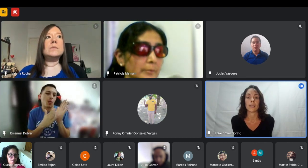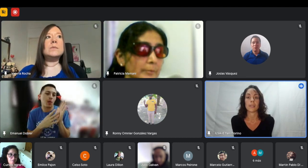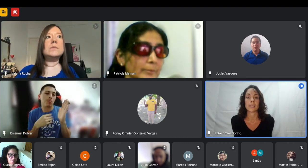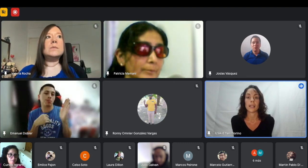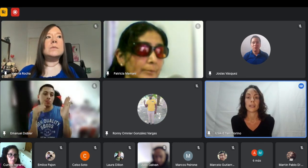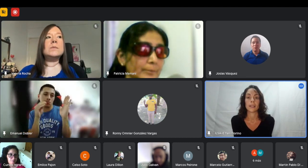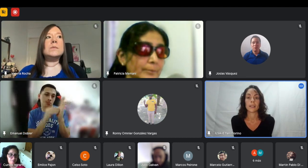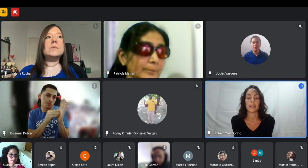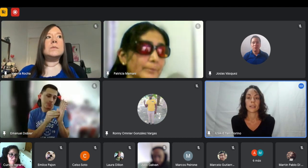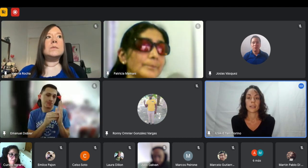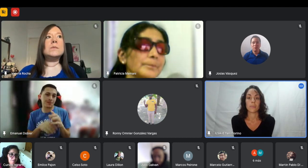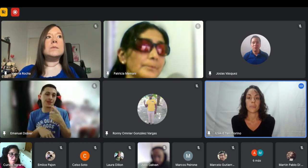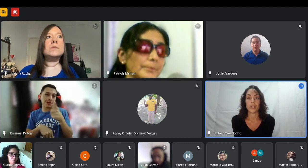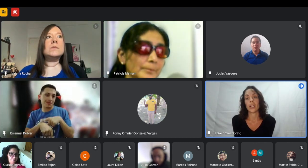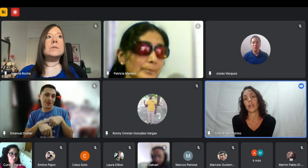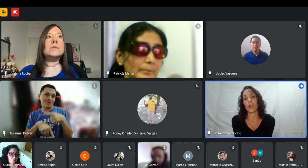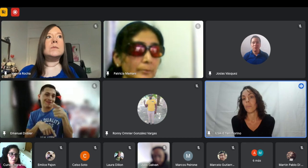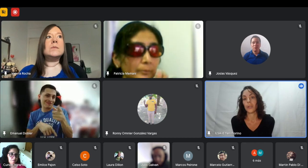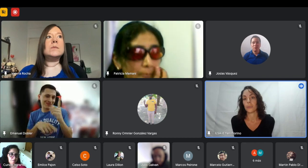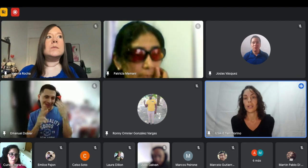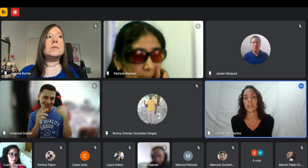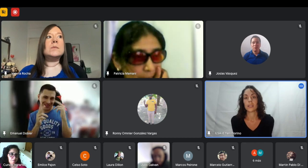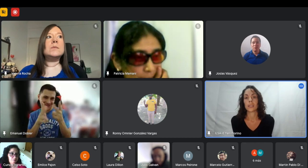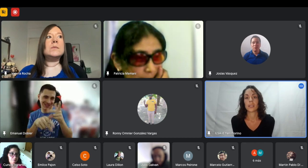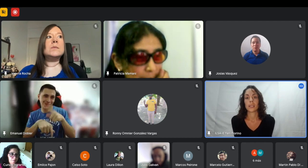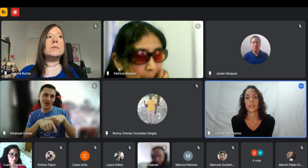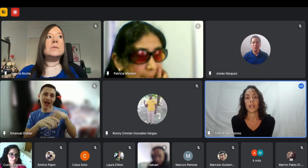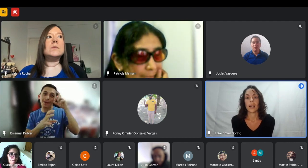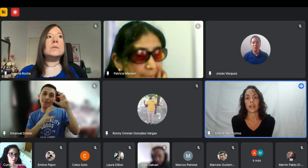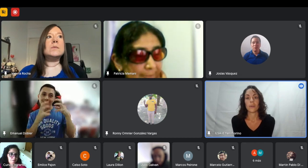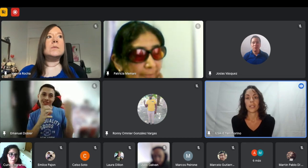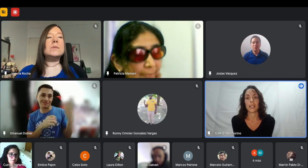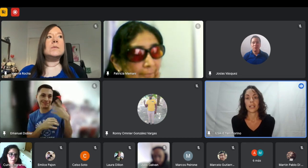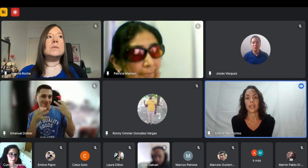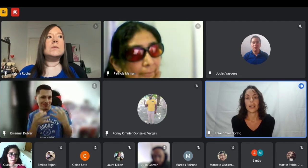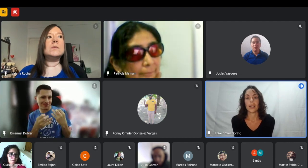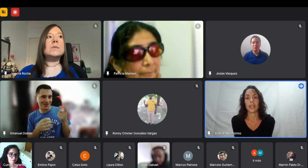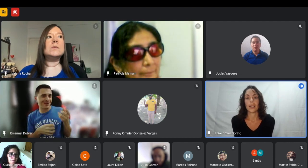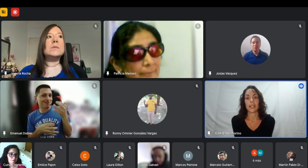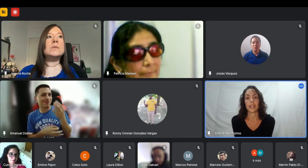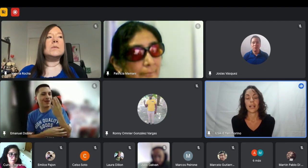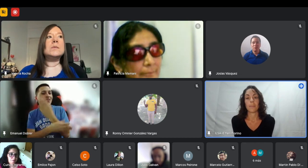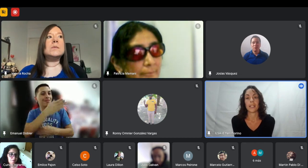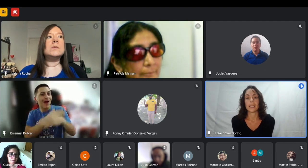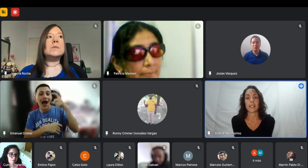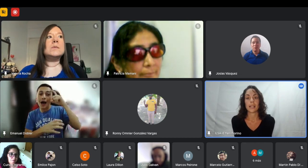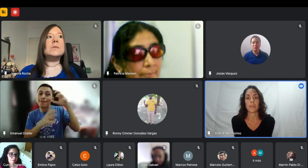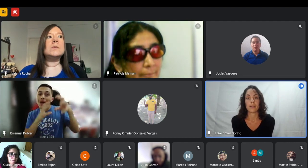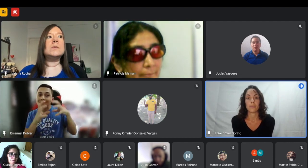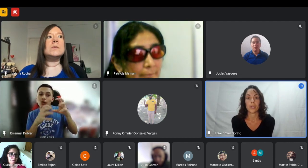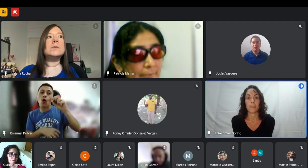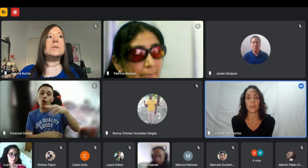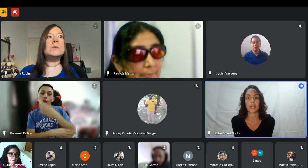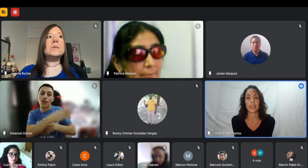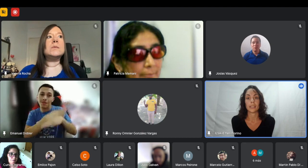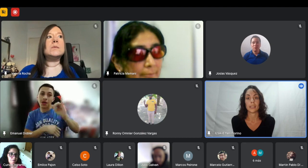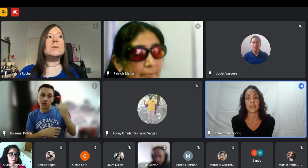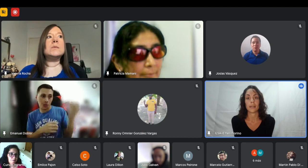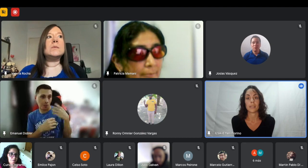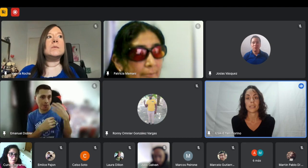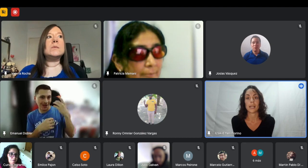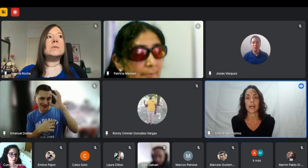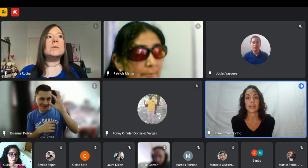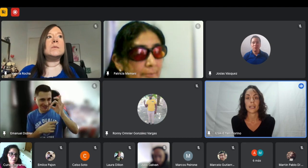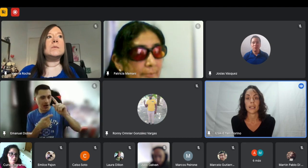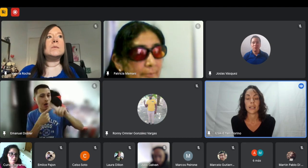en esa discapacidad pero él lo pone igual él recomienda que en la experiencia también puedan poner que